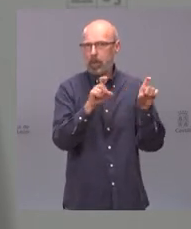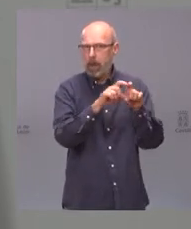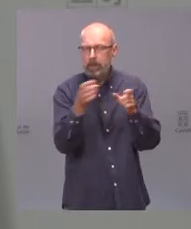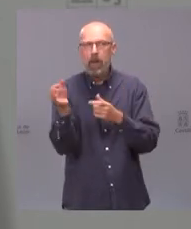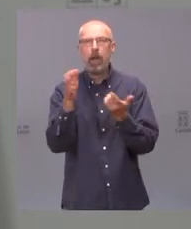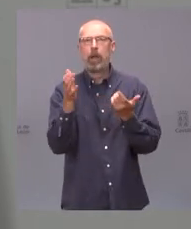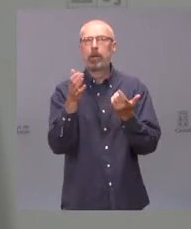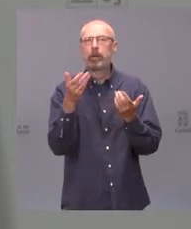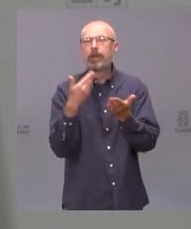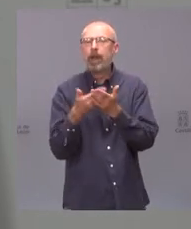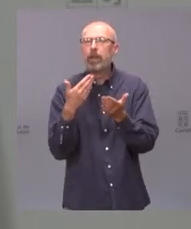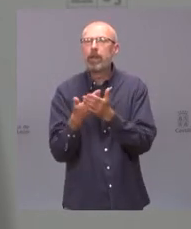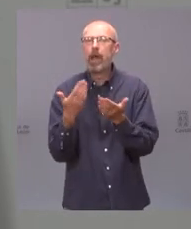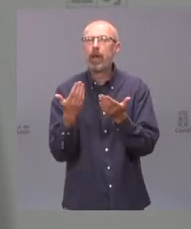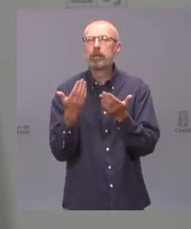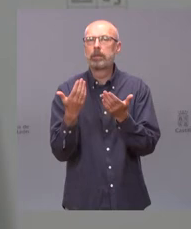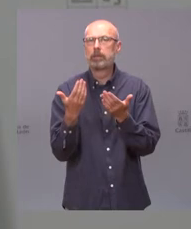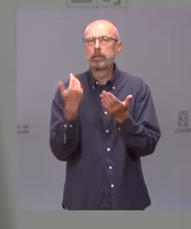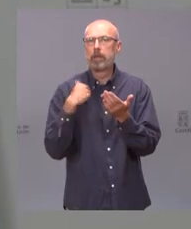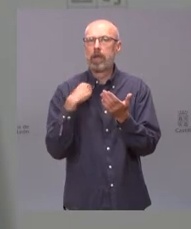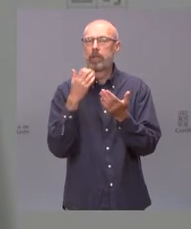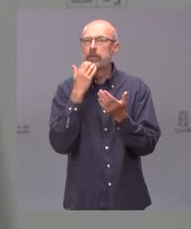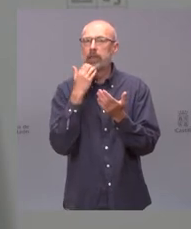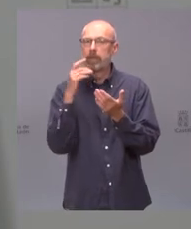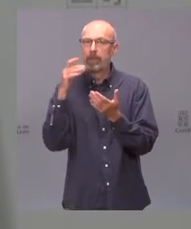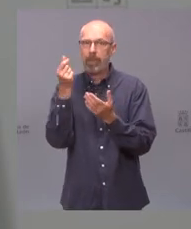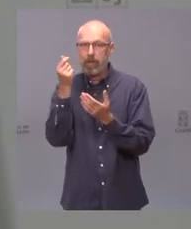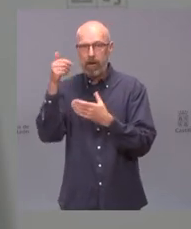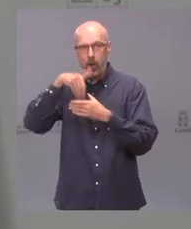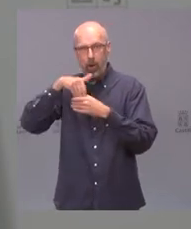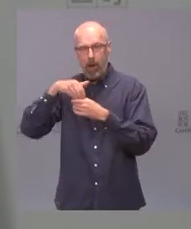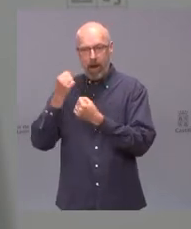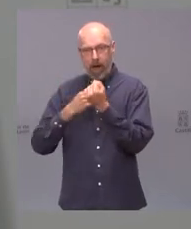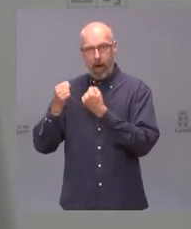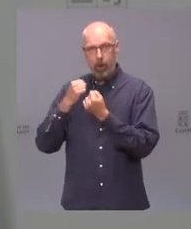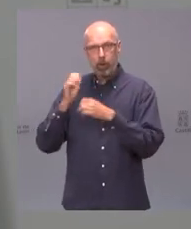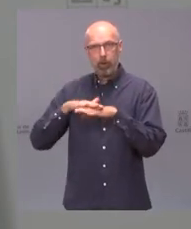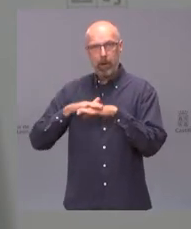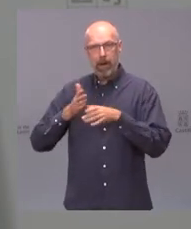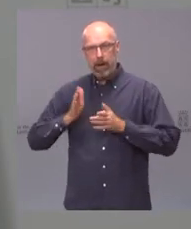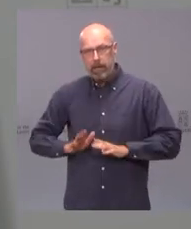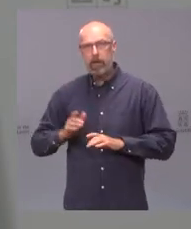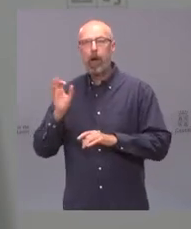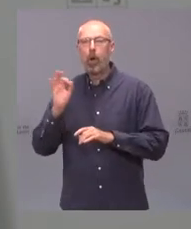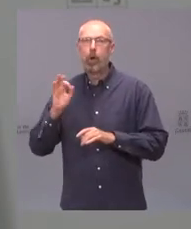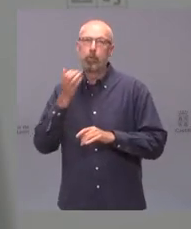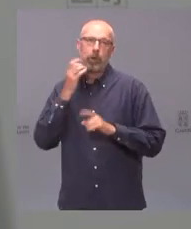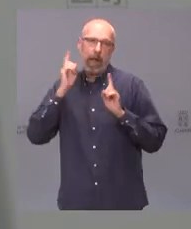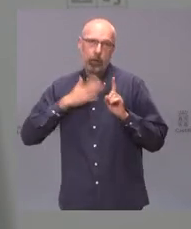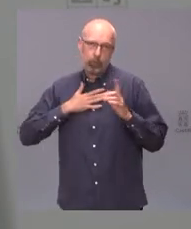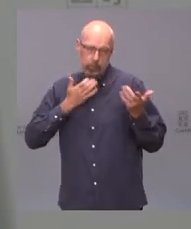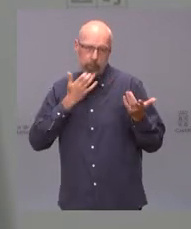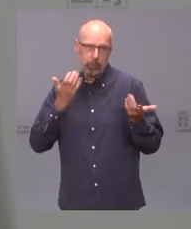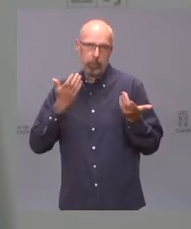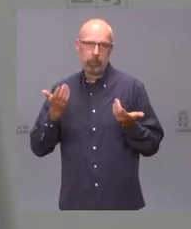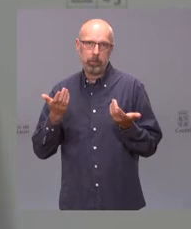lo que hemos ahorrado y podemos entregar a nuestras hijas en mi caso por tanto ese es